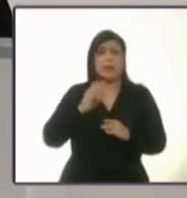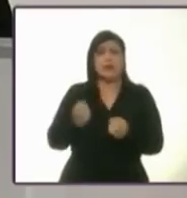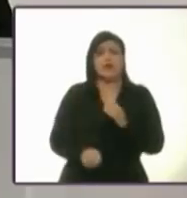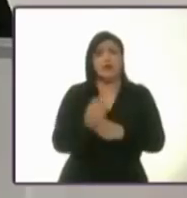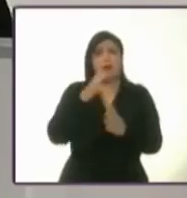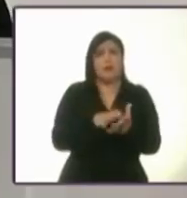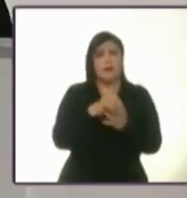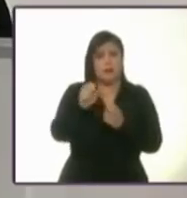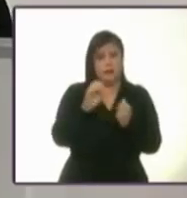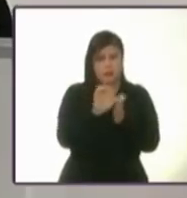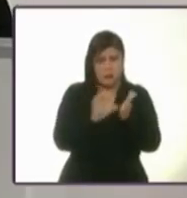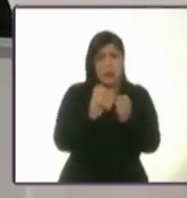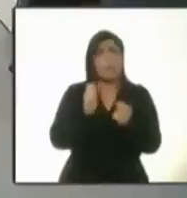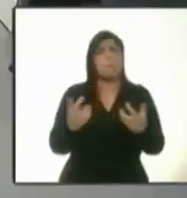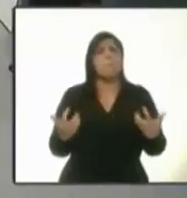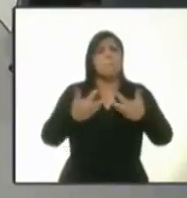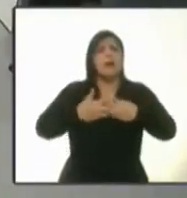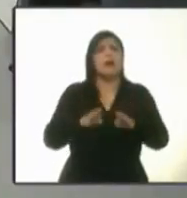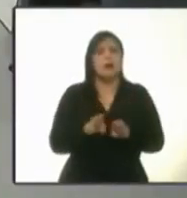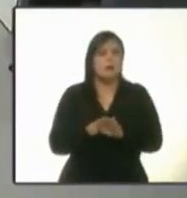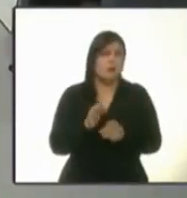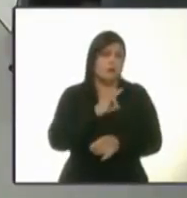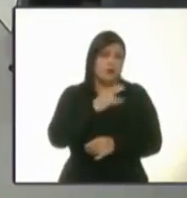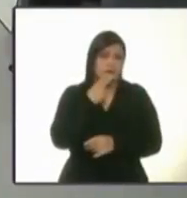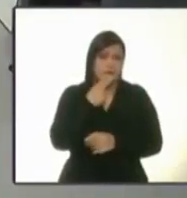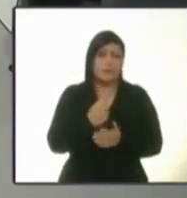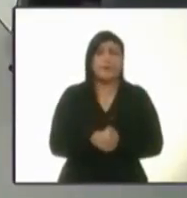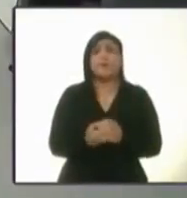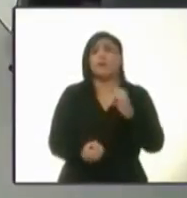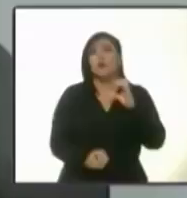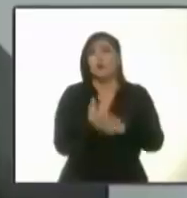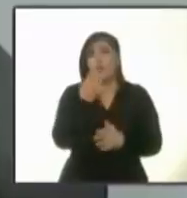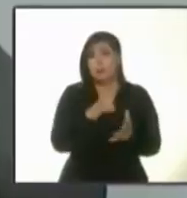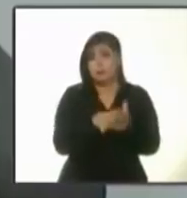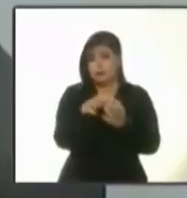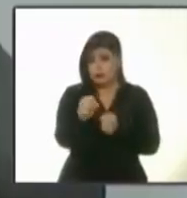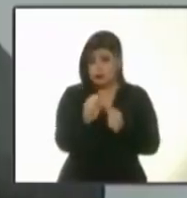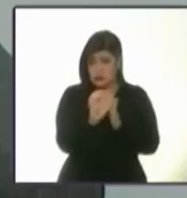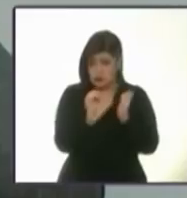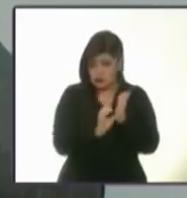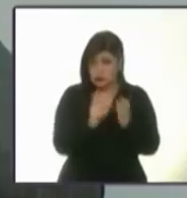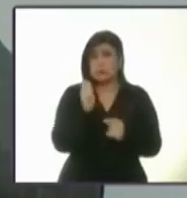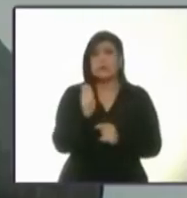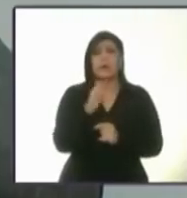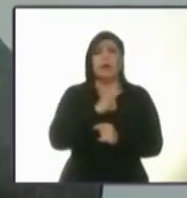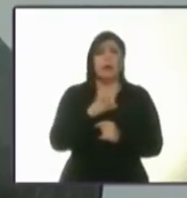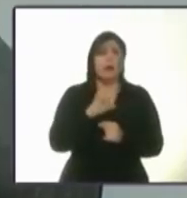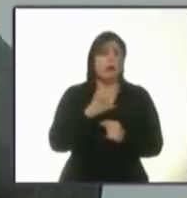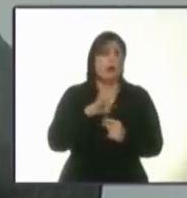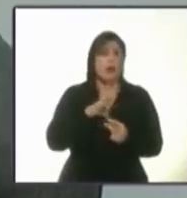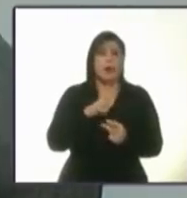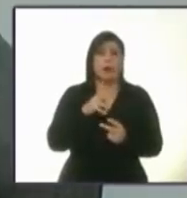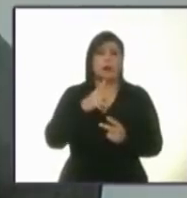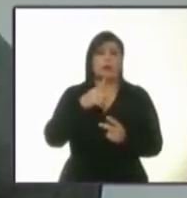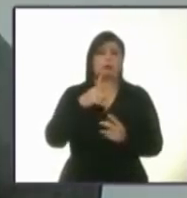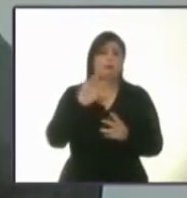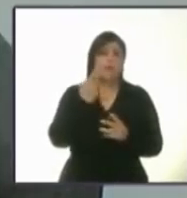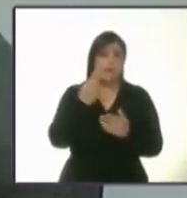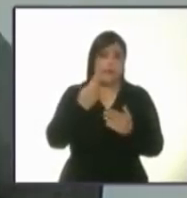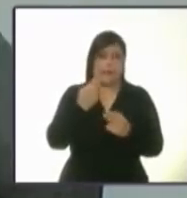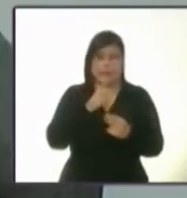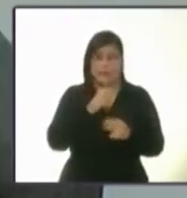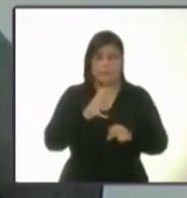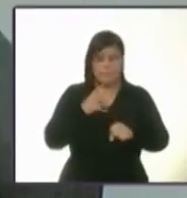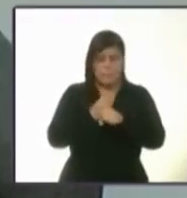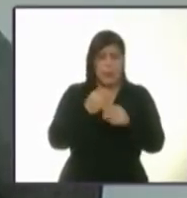constitución de la Ciudad de México? En la nueva constitución se ha dado un giro a lo que es la antigua o